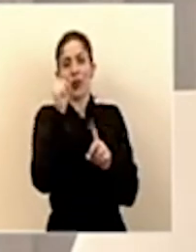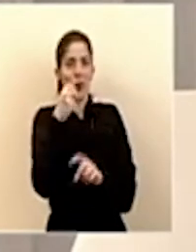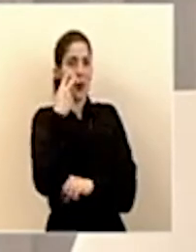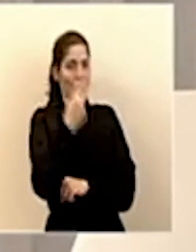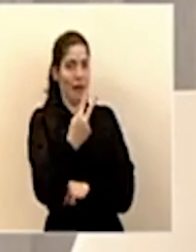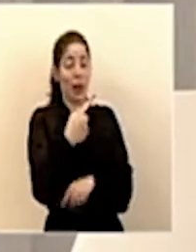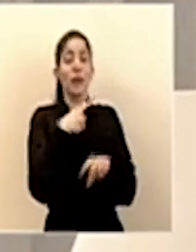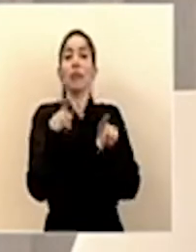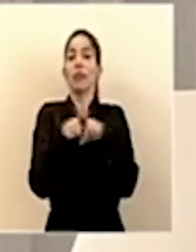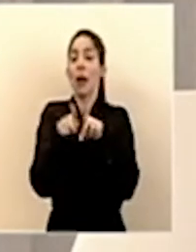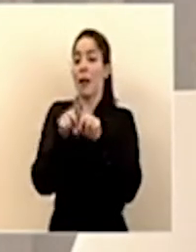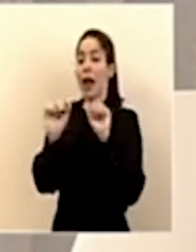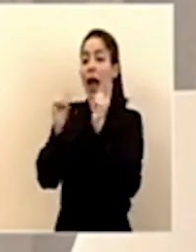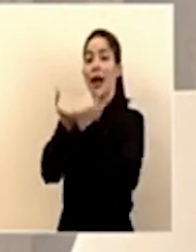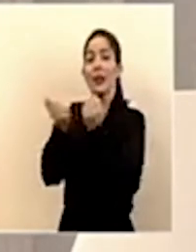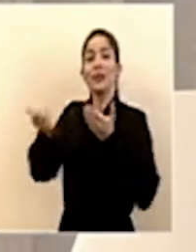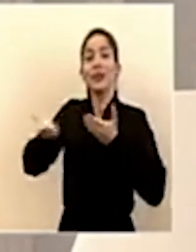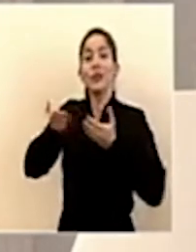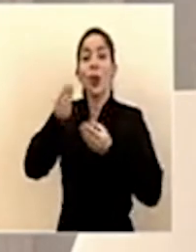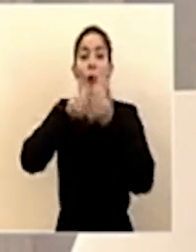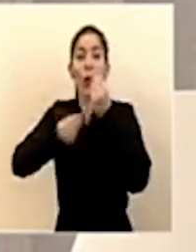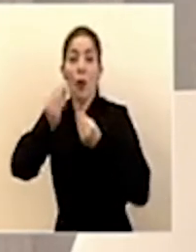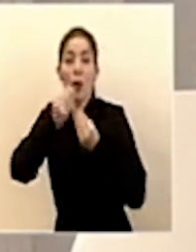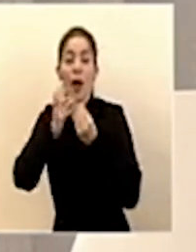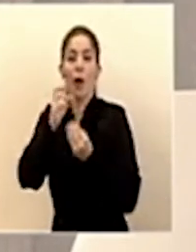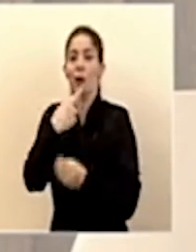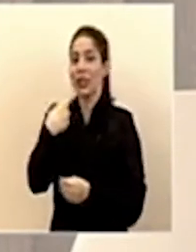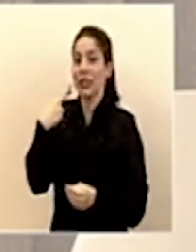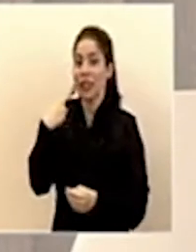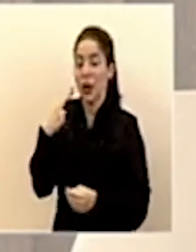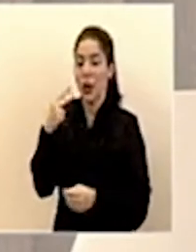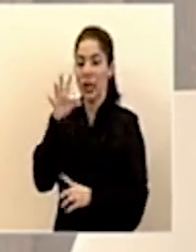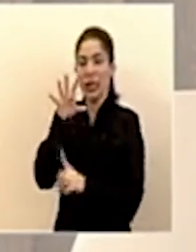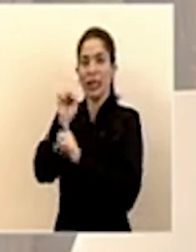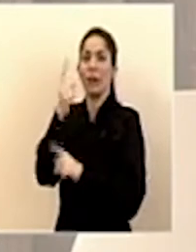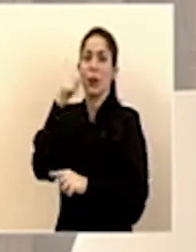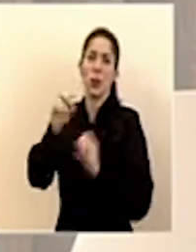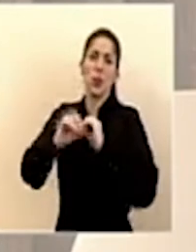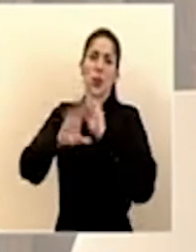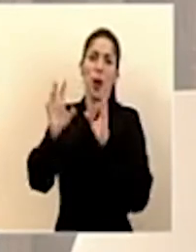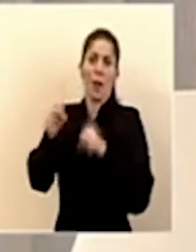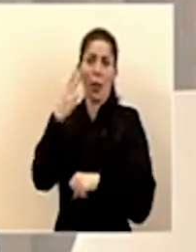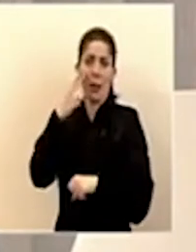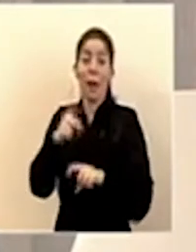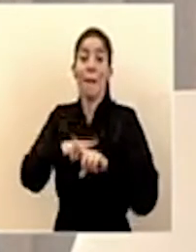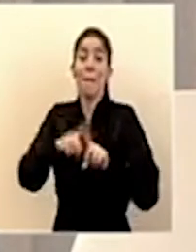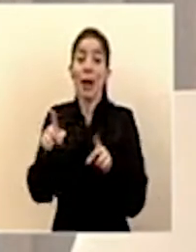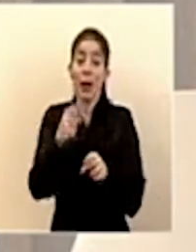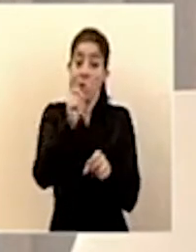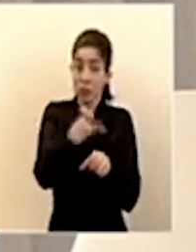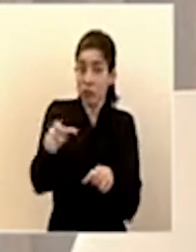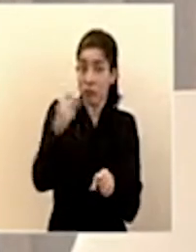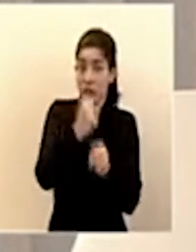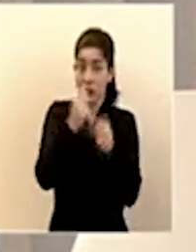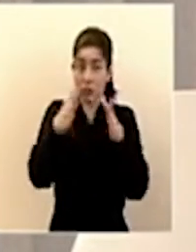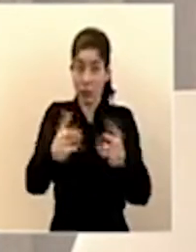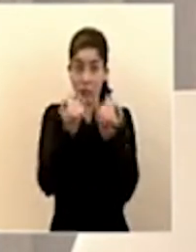también del sector de servicios de comidas o como de restaurantes, porque es visible, pero aquellos trabajadores